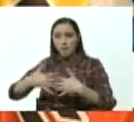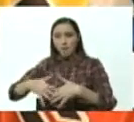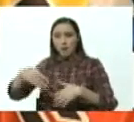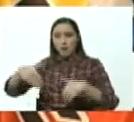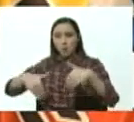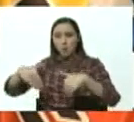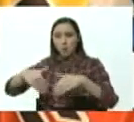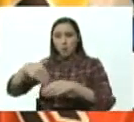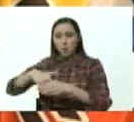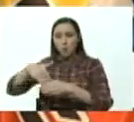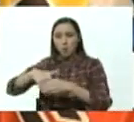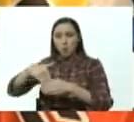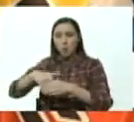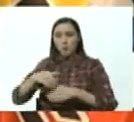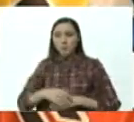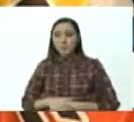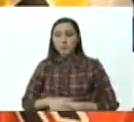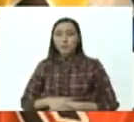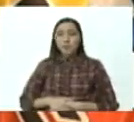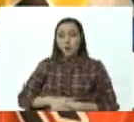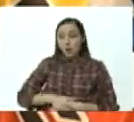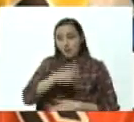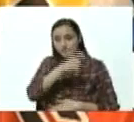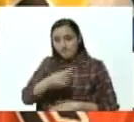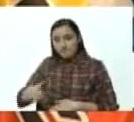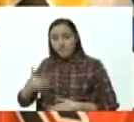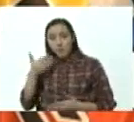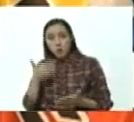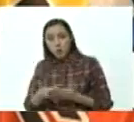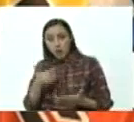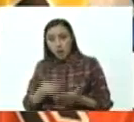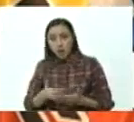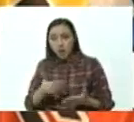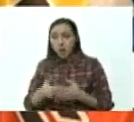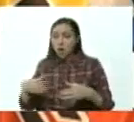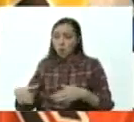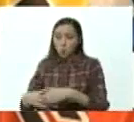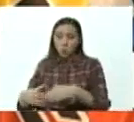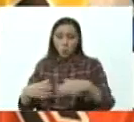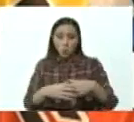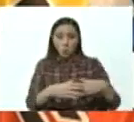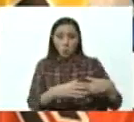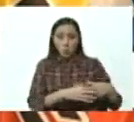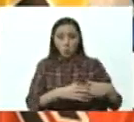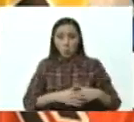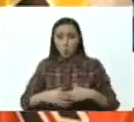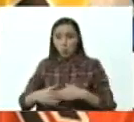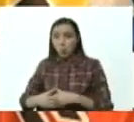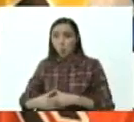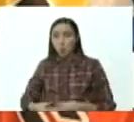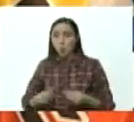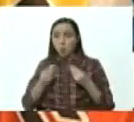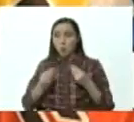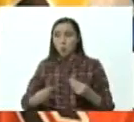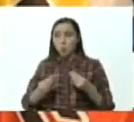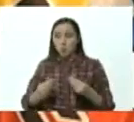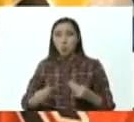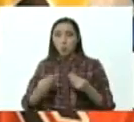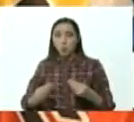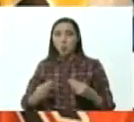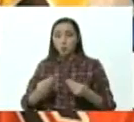con sus testigos los testigos de los partidos que son varios cientos de miles